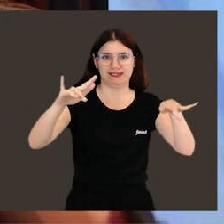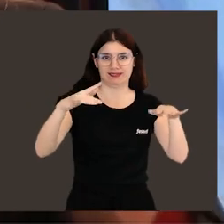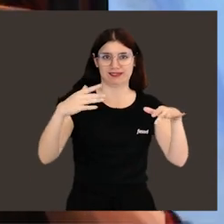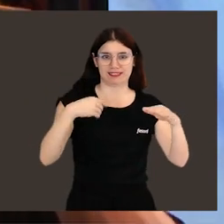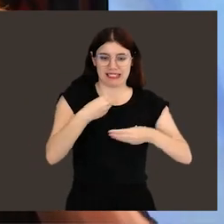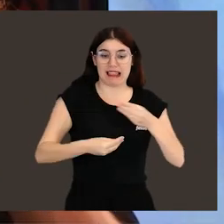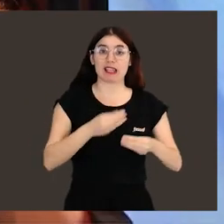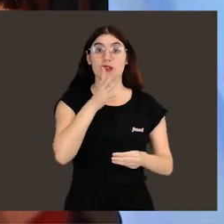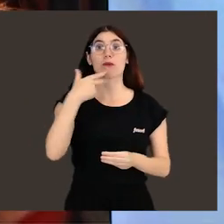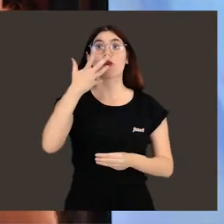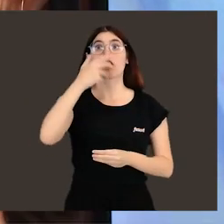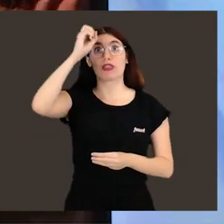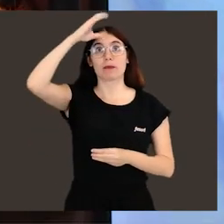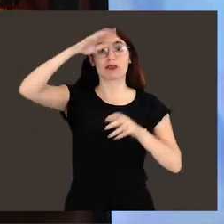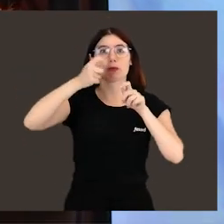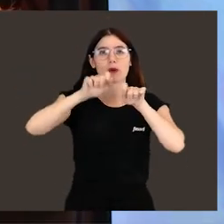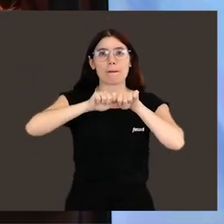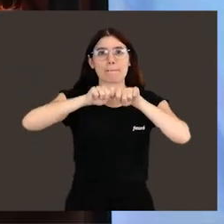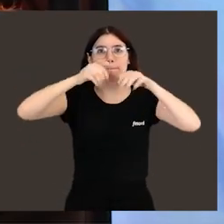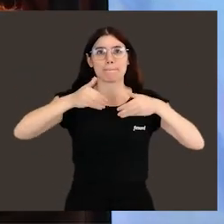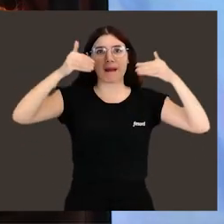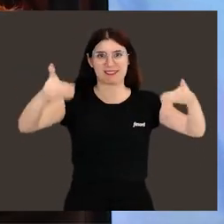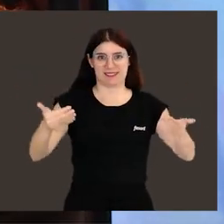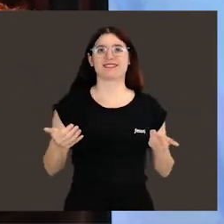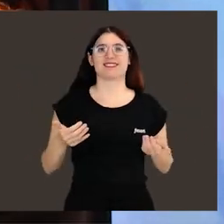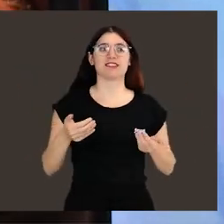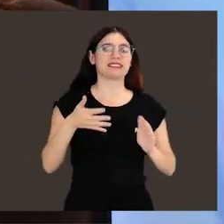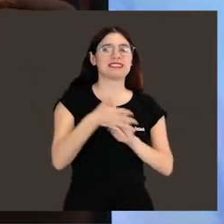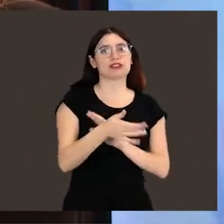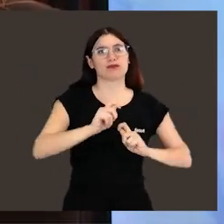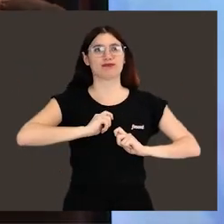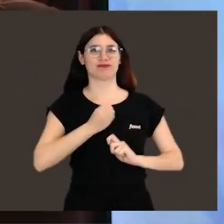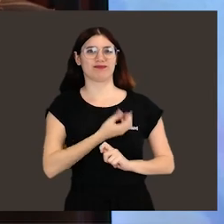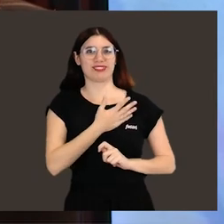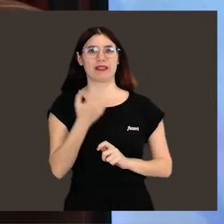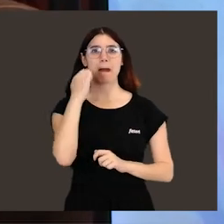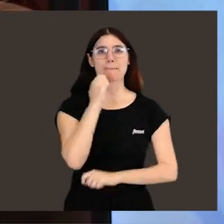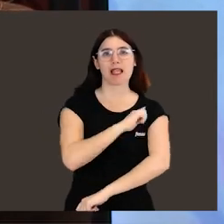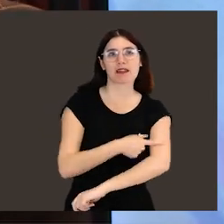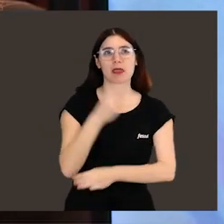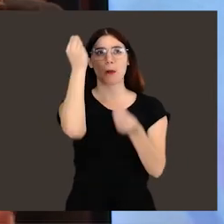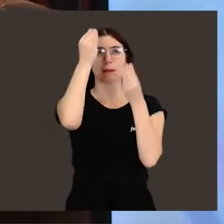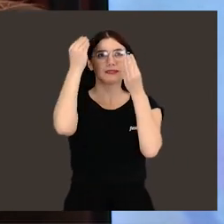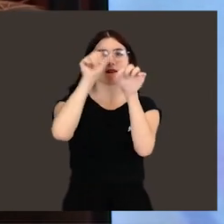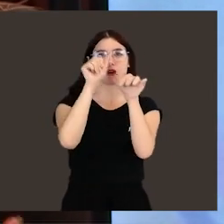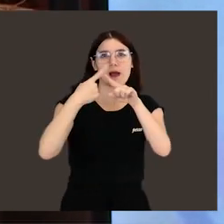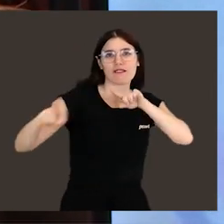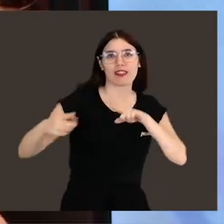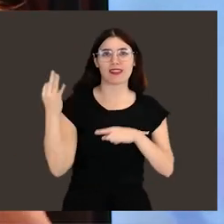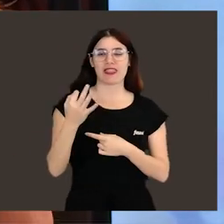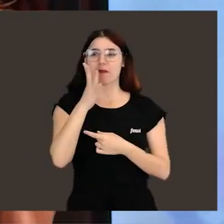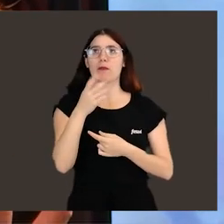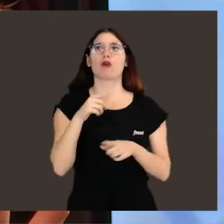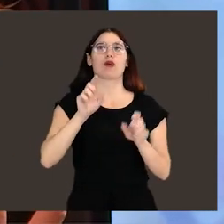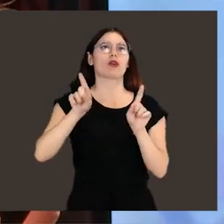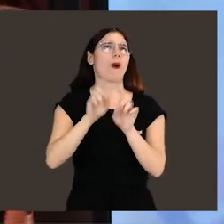estás expandiendo ese envoltorio del conocimiento humano un poquito. Eso implica superar límites y hay que ser atrevido, hay que pensar